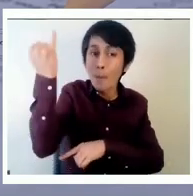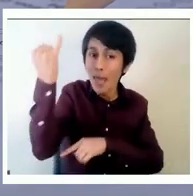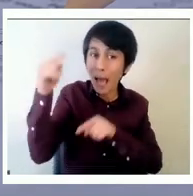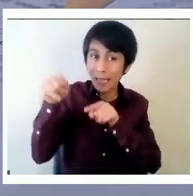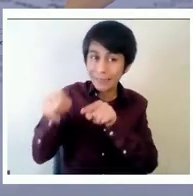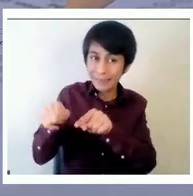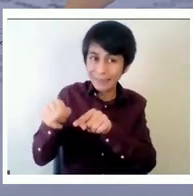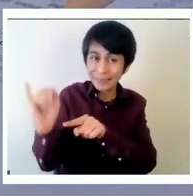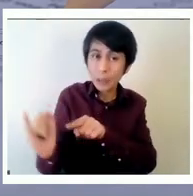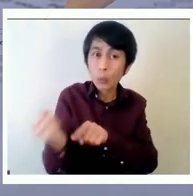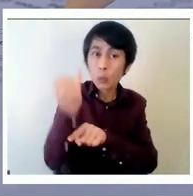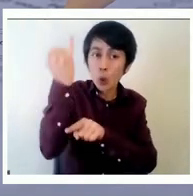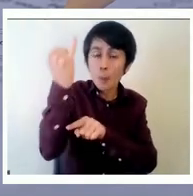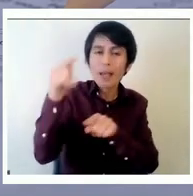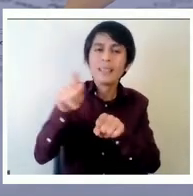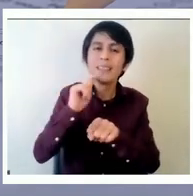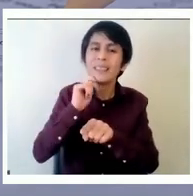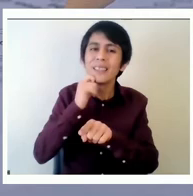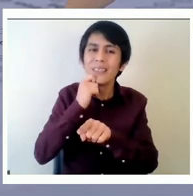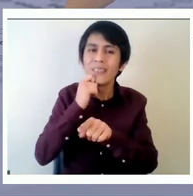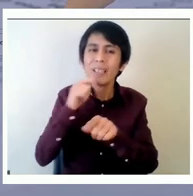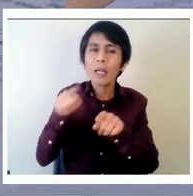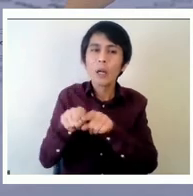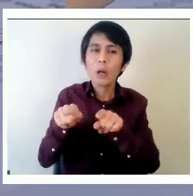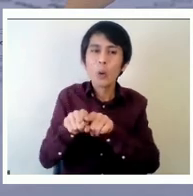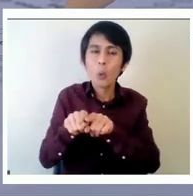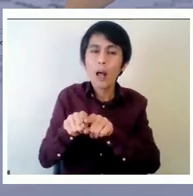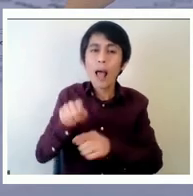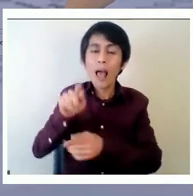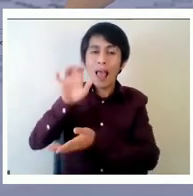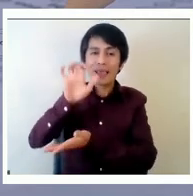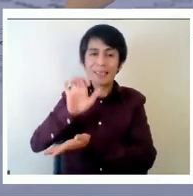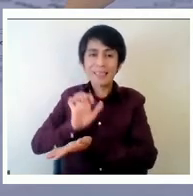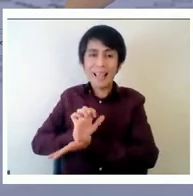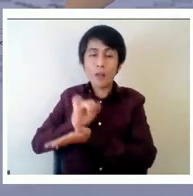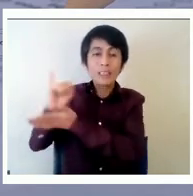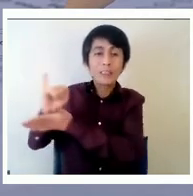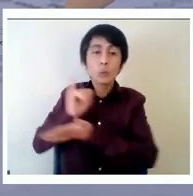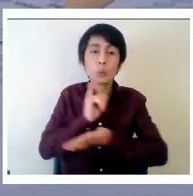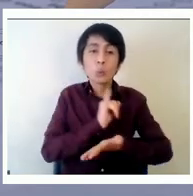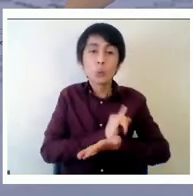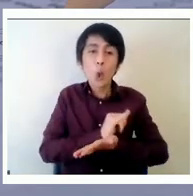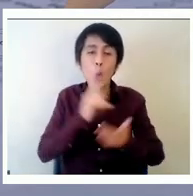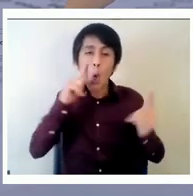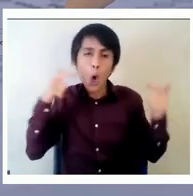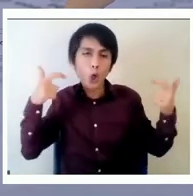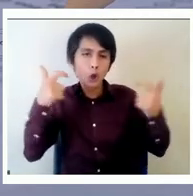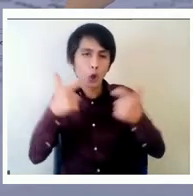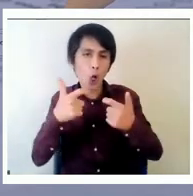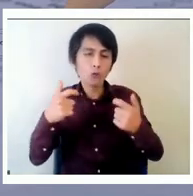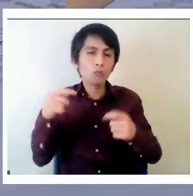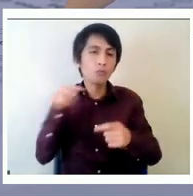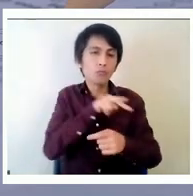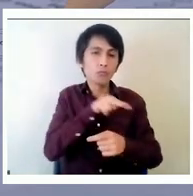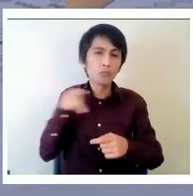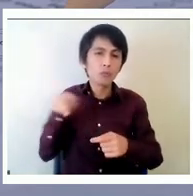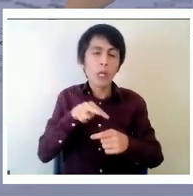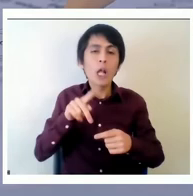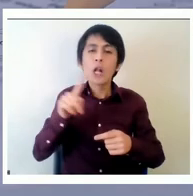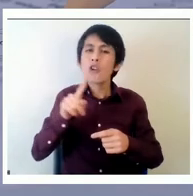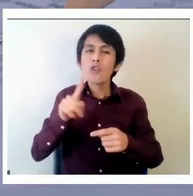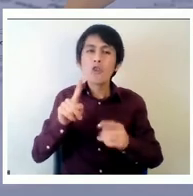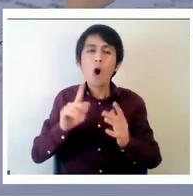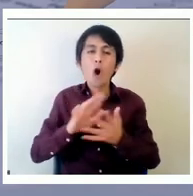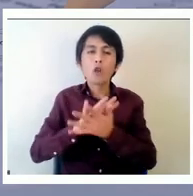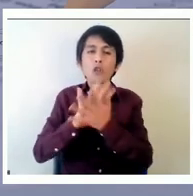una especie de control cruzado entre las entidades del Estado para evitar una suerte de dominio total de